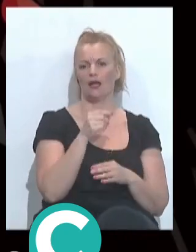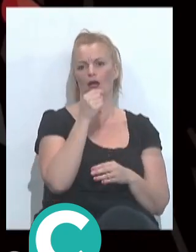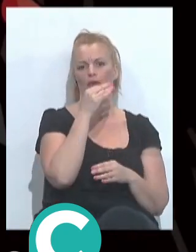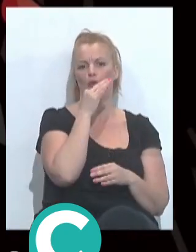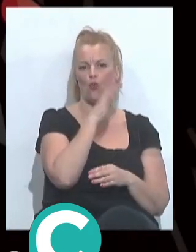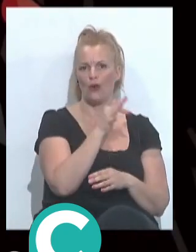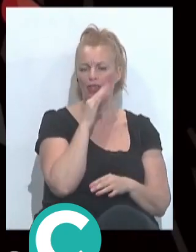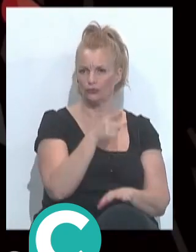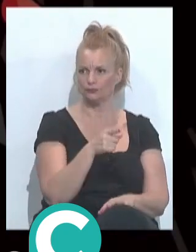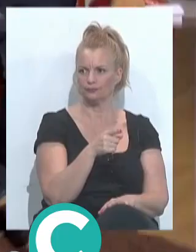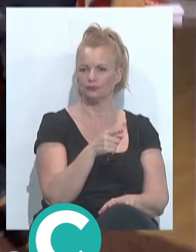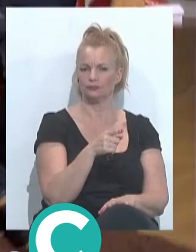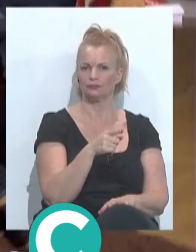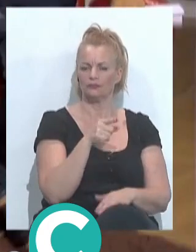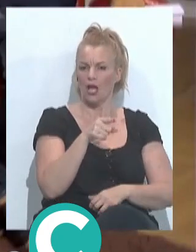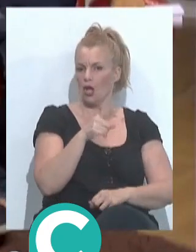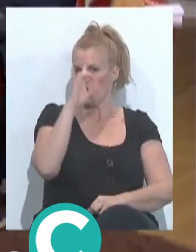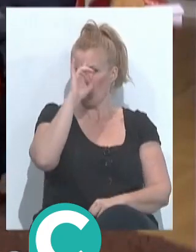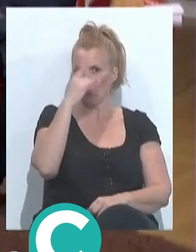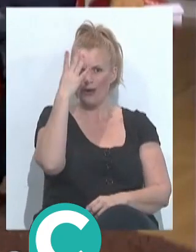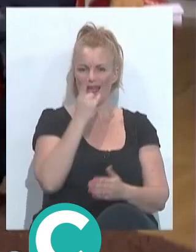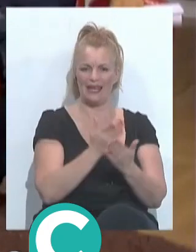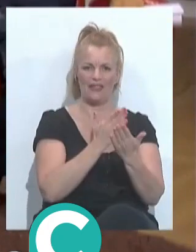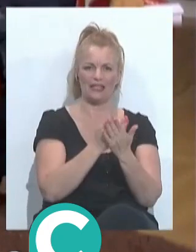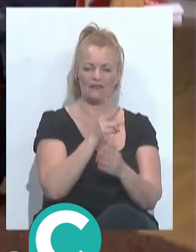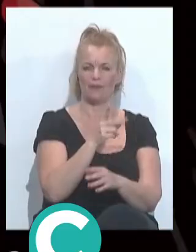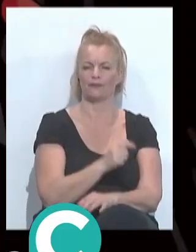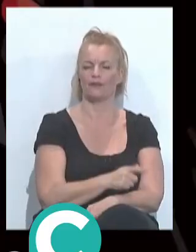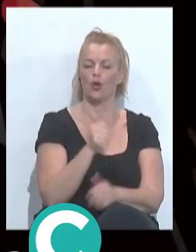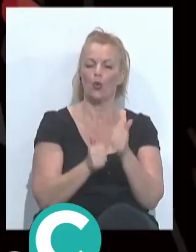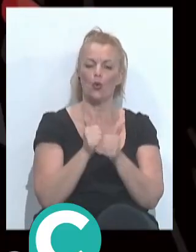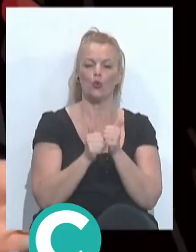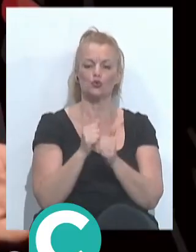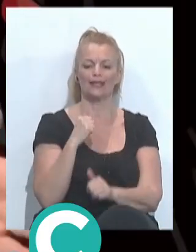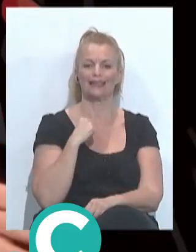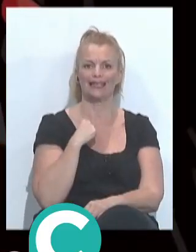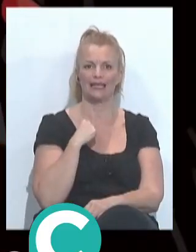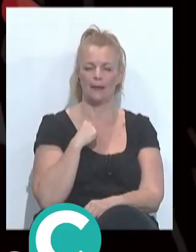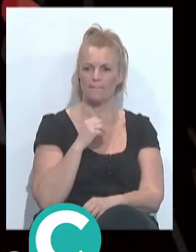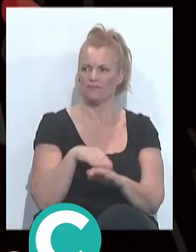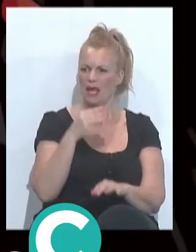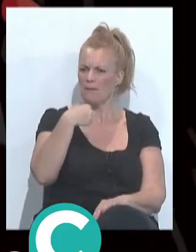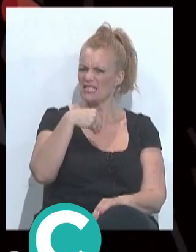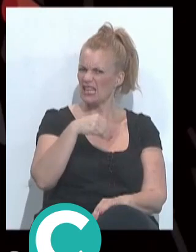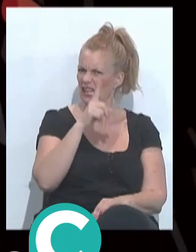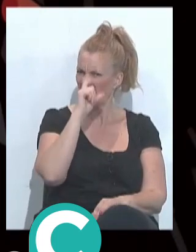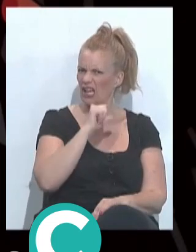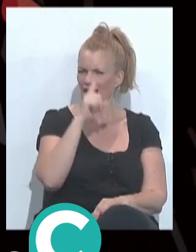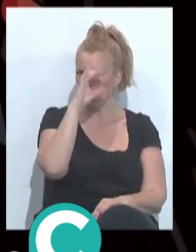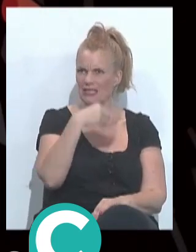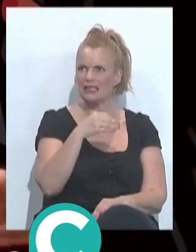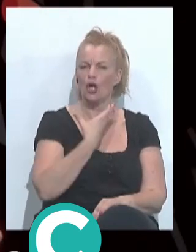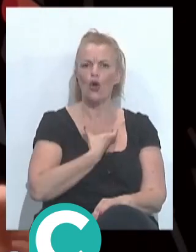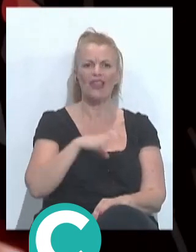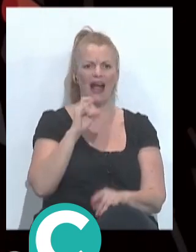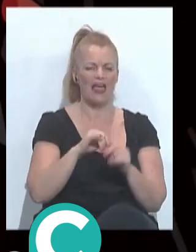jurado, que no deja de ser algo, una iniciativa curiosa. Es que nuestro, claro, nuestro concurso realmente tiene esa... El presidente además creo que era el concejal de fiesta y el